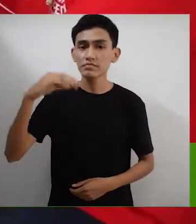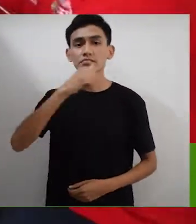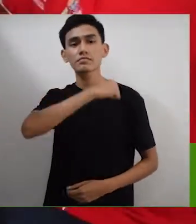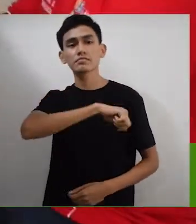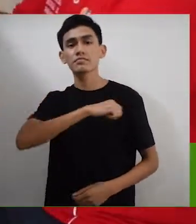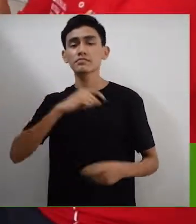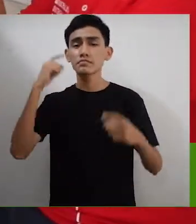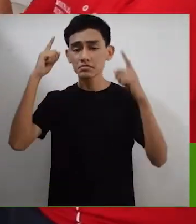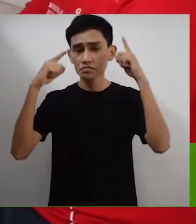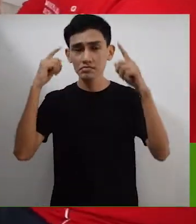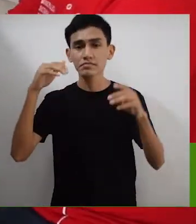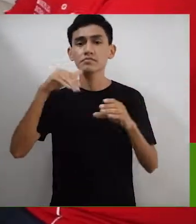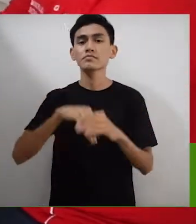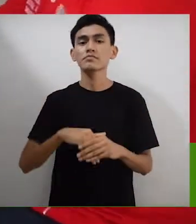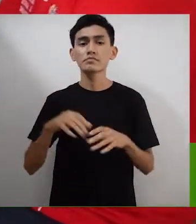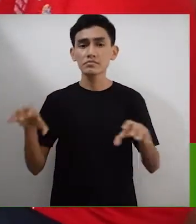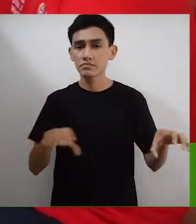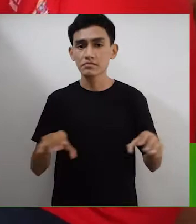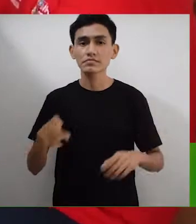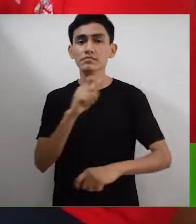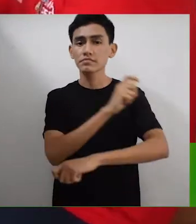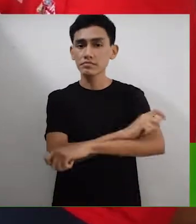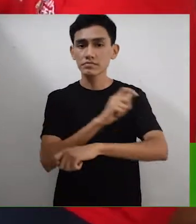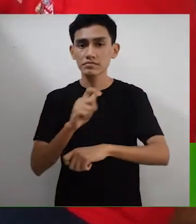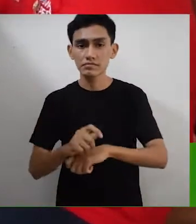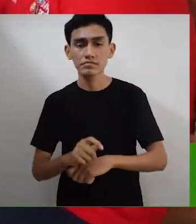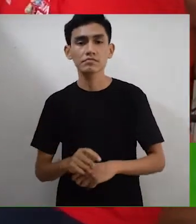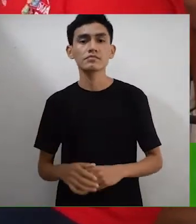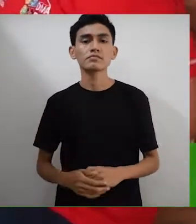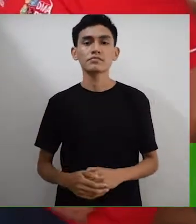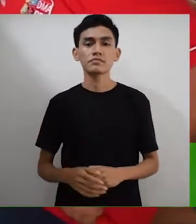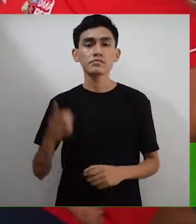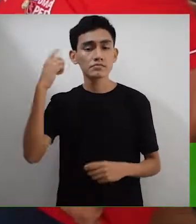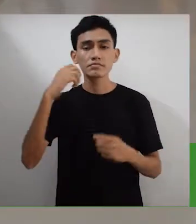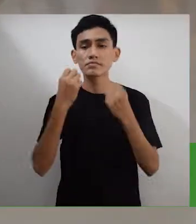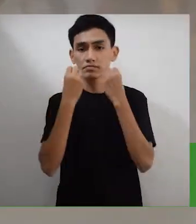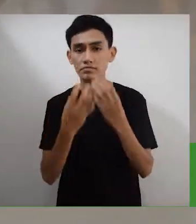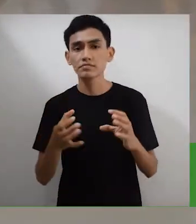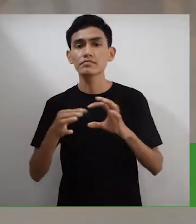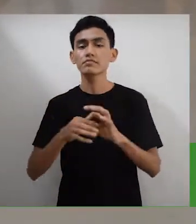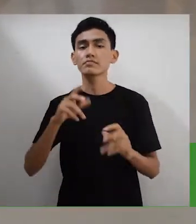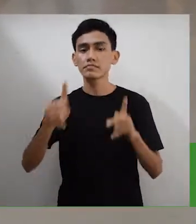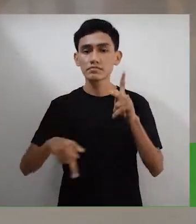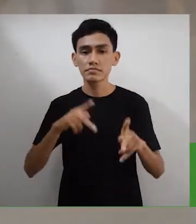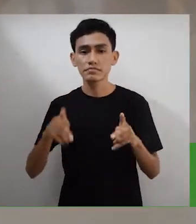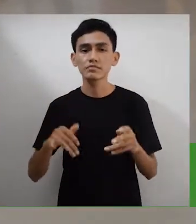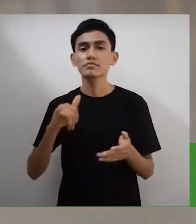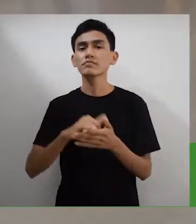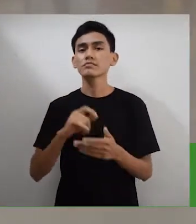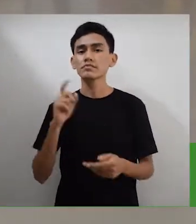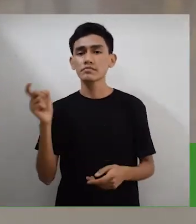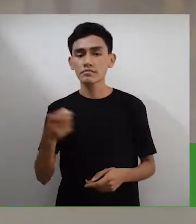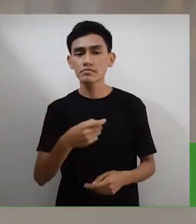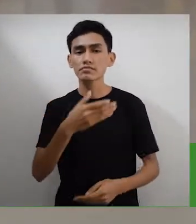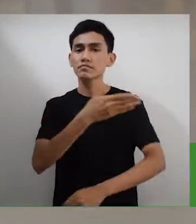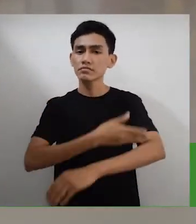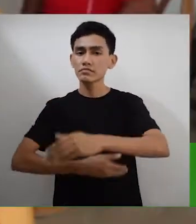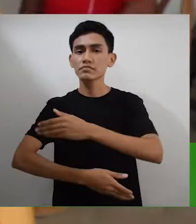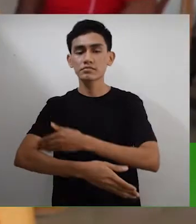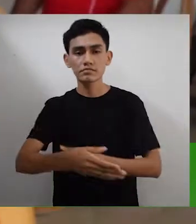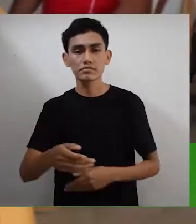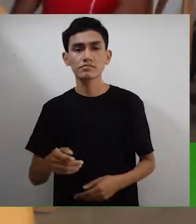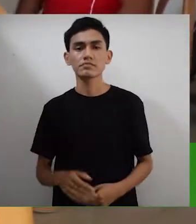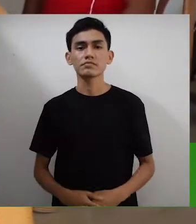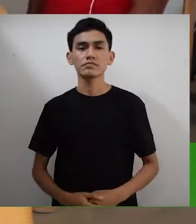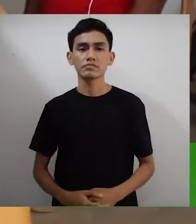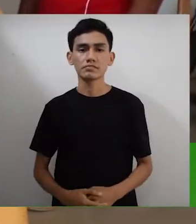estar pensando en realizar este tipo de eventos por el bien de nuestras personas que son personas más vulnerables